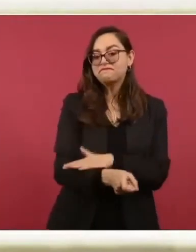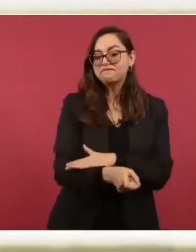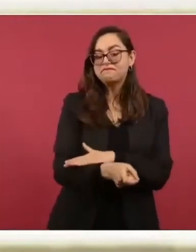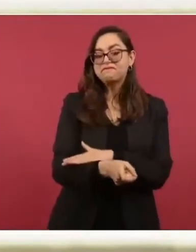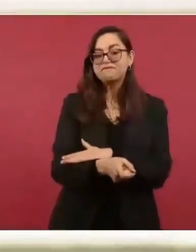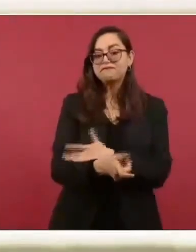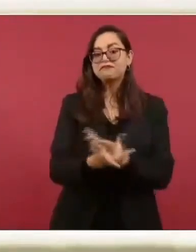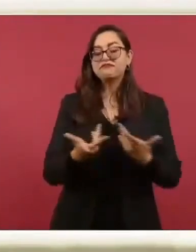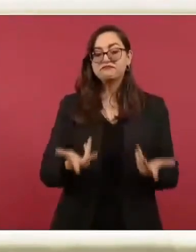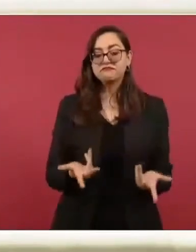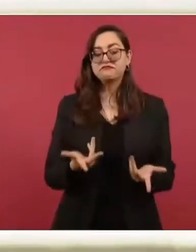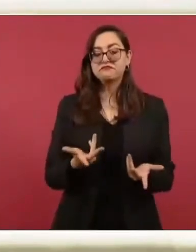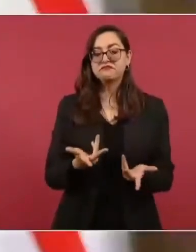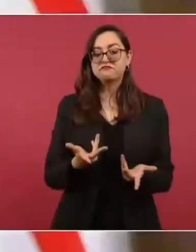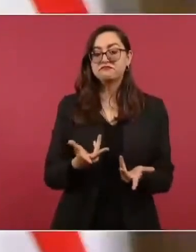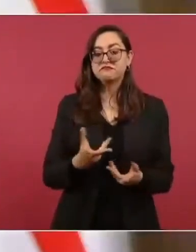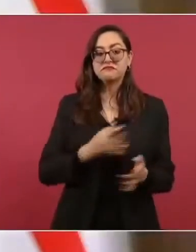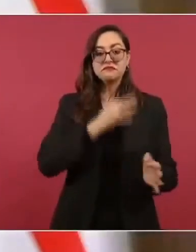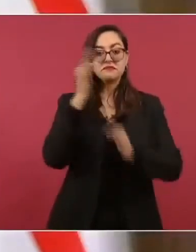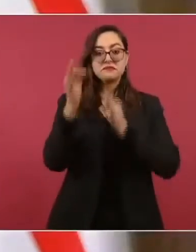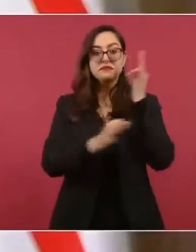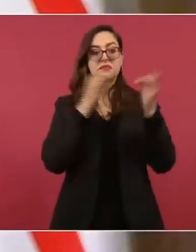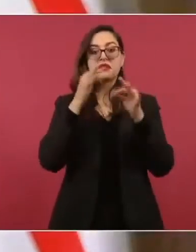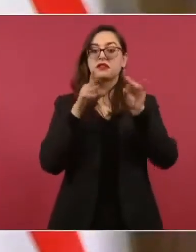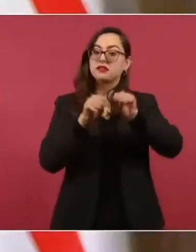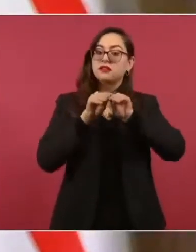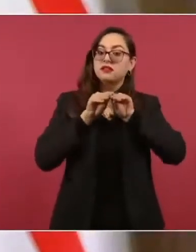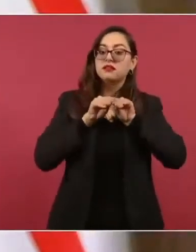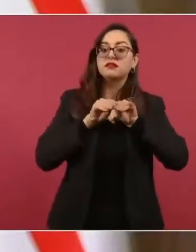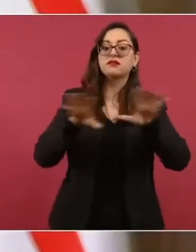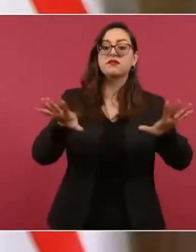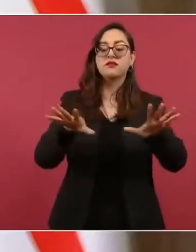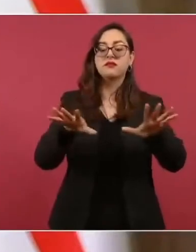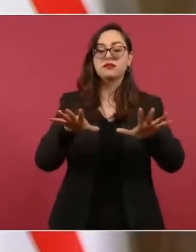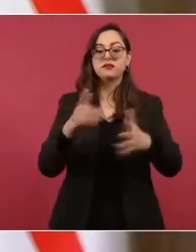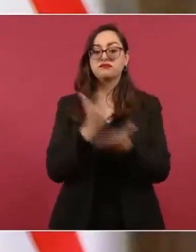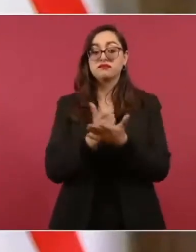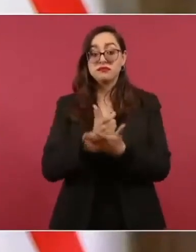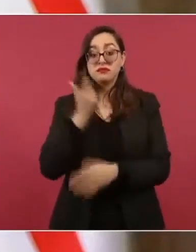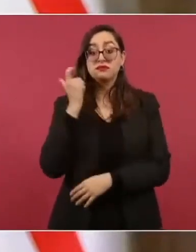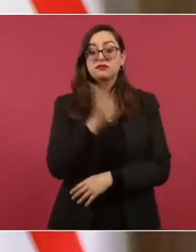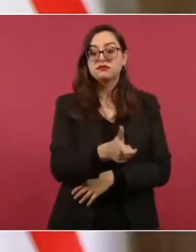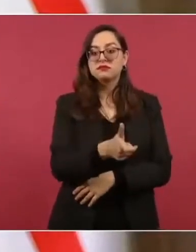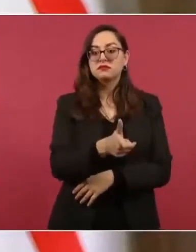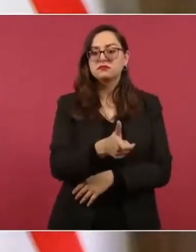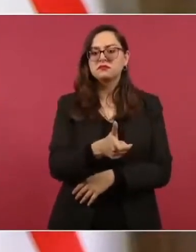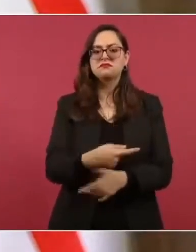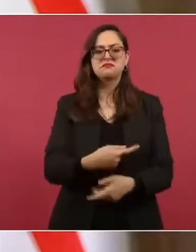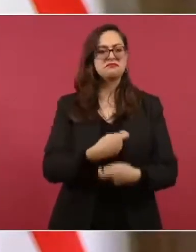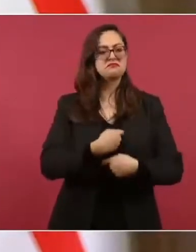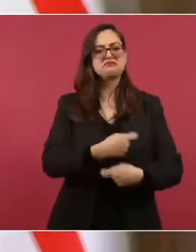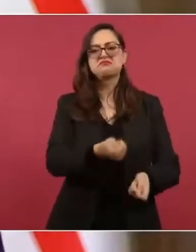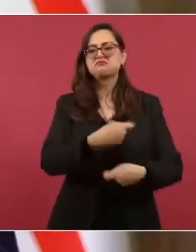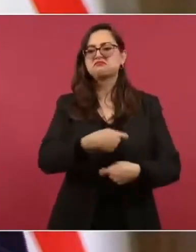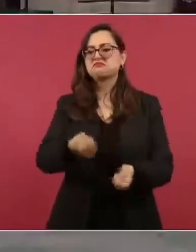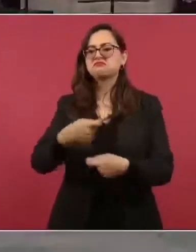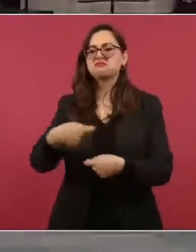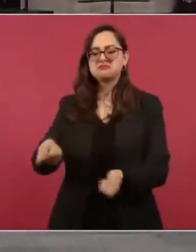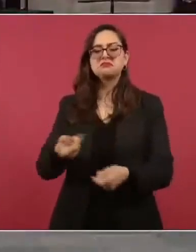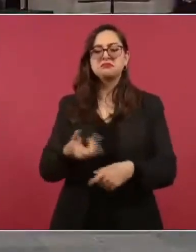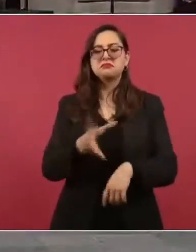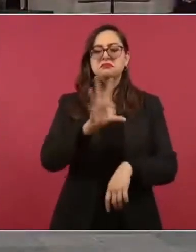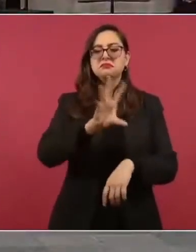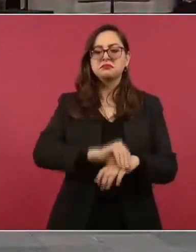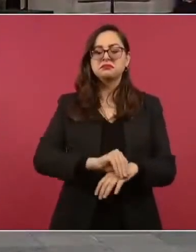manejo de la publicidad, se permite, y muchos